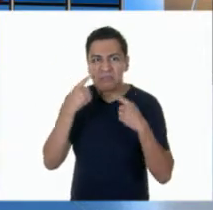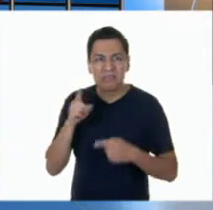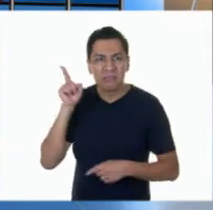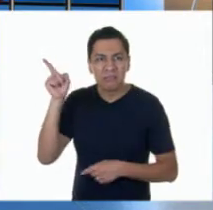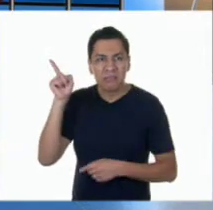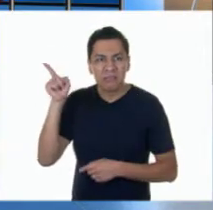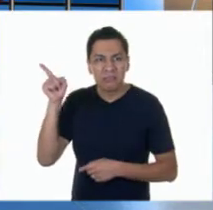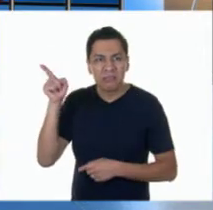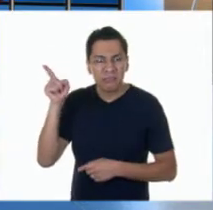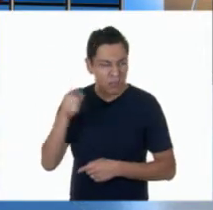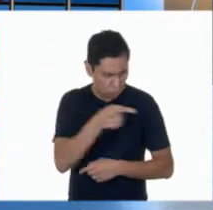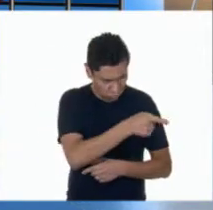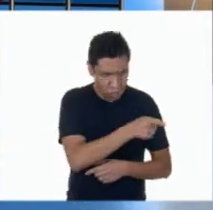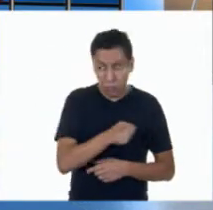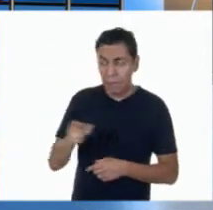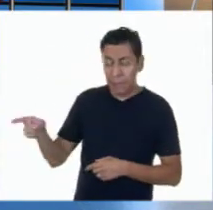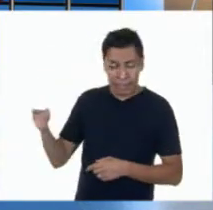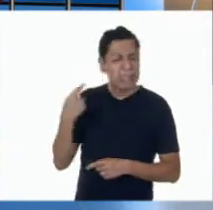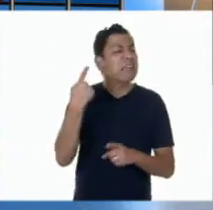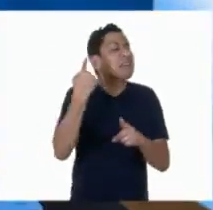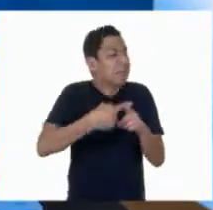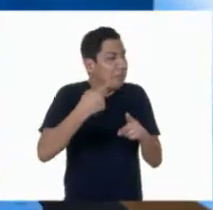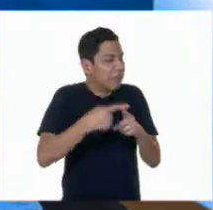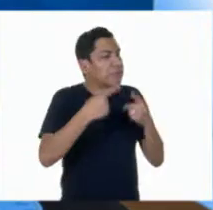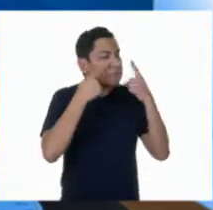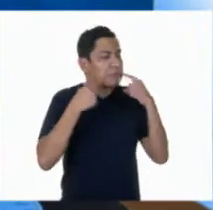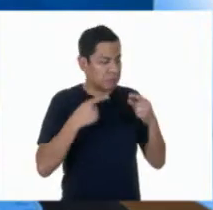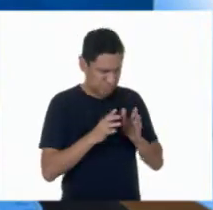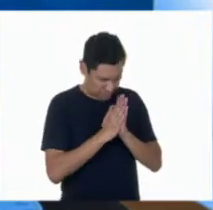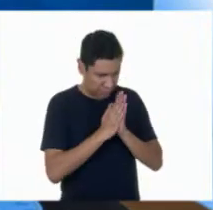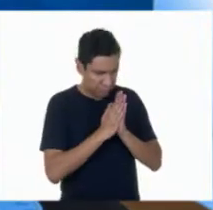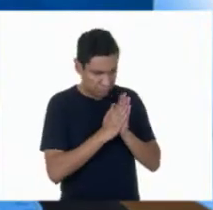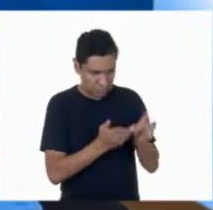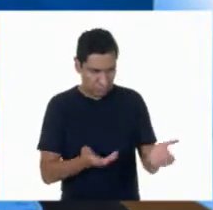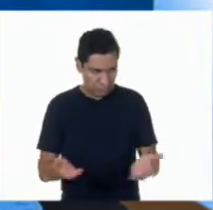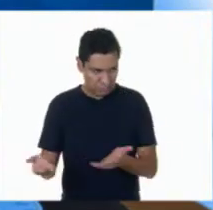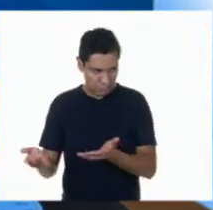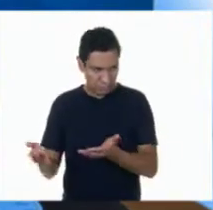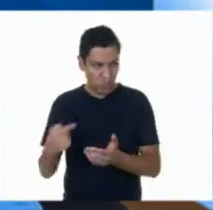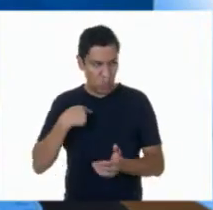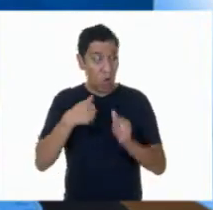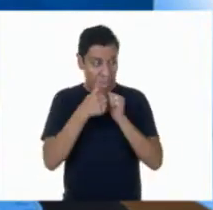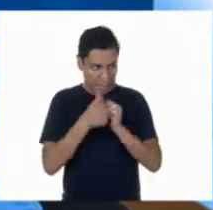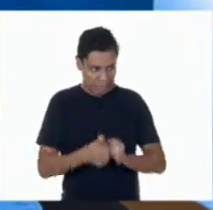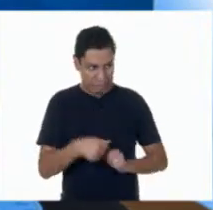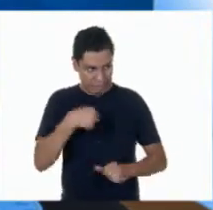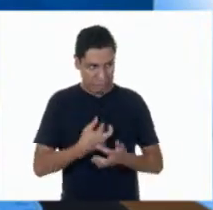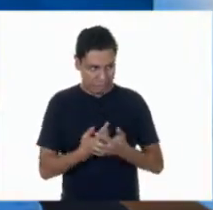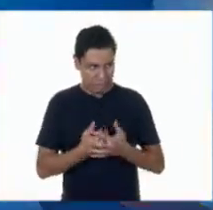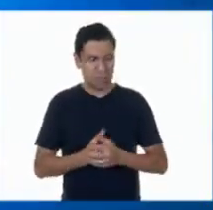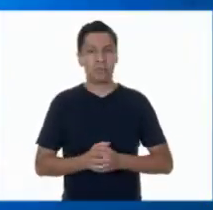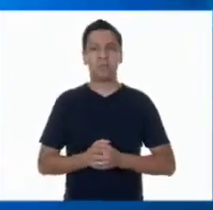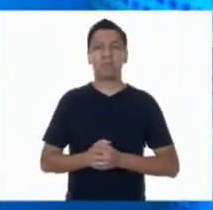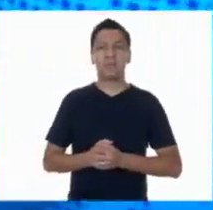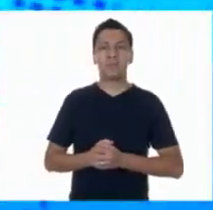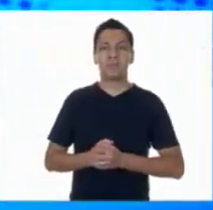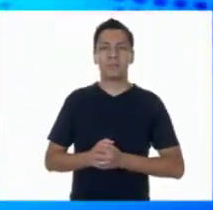¿Por qué no vas a ver? Sí, creo que voy a ir. ¿Regreso? Sí. Aquí te espero. Muy bien.